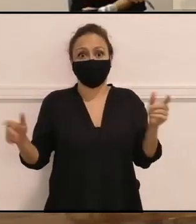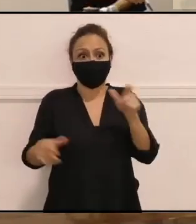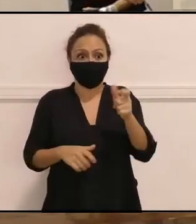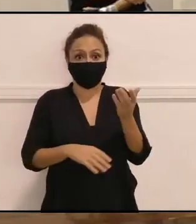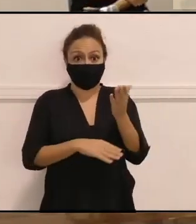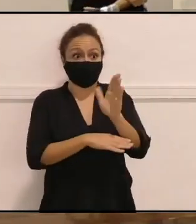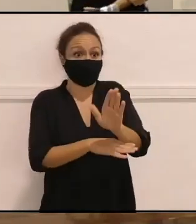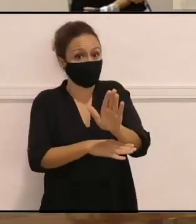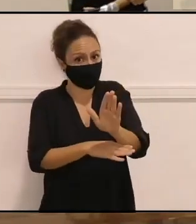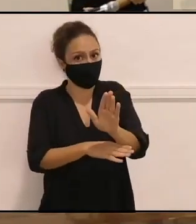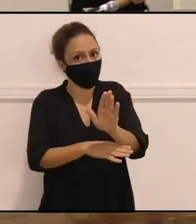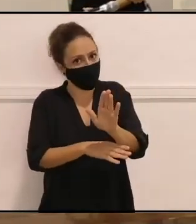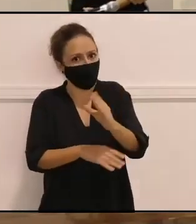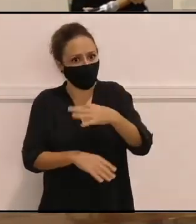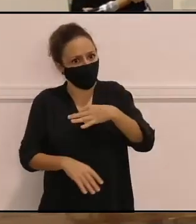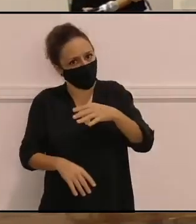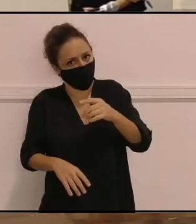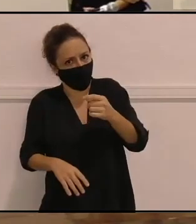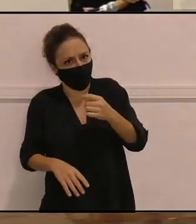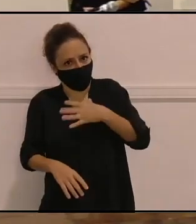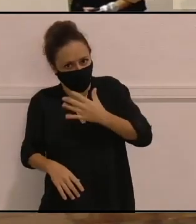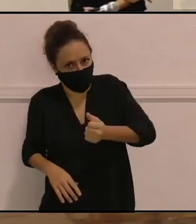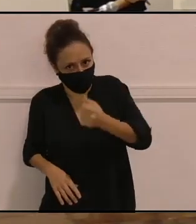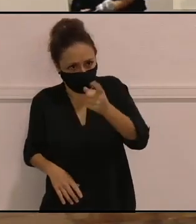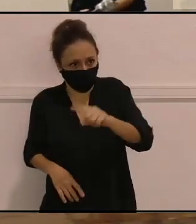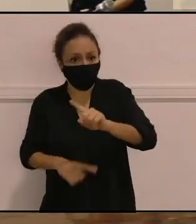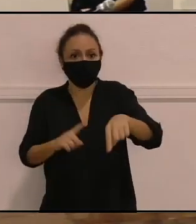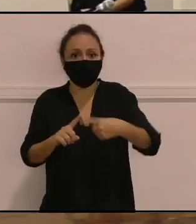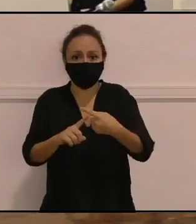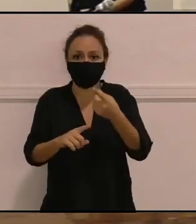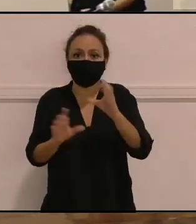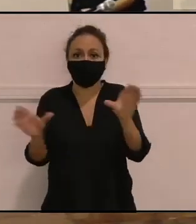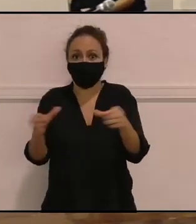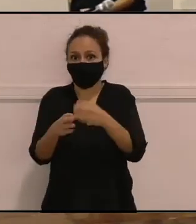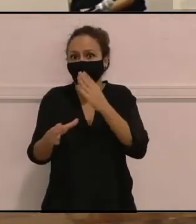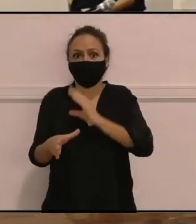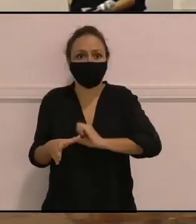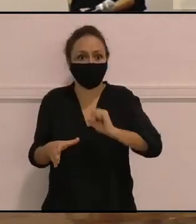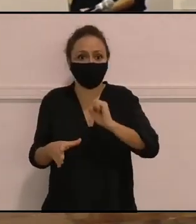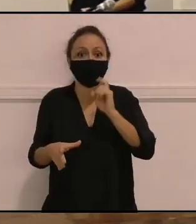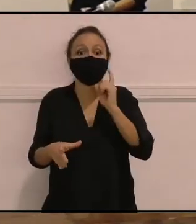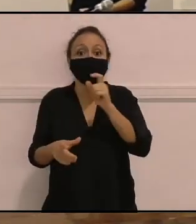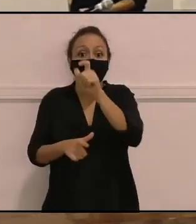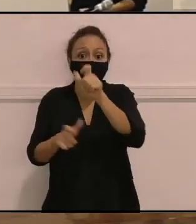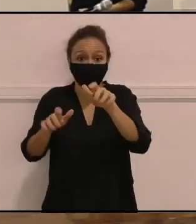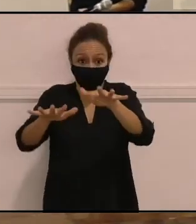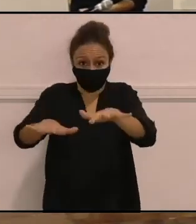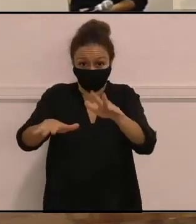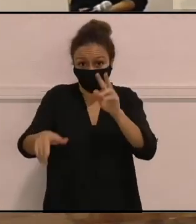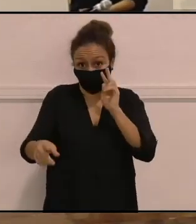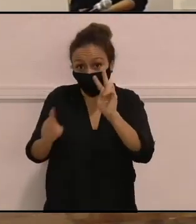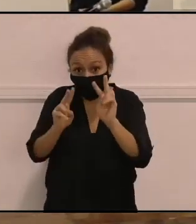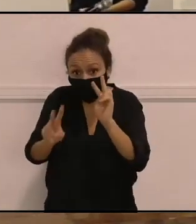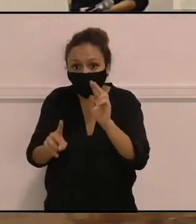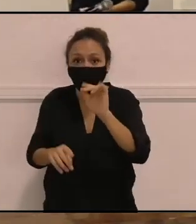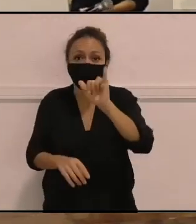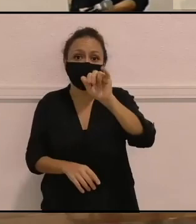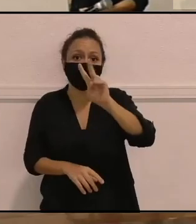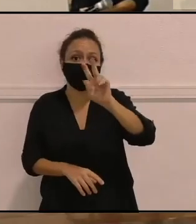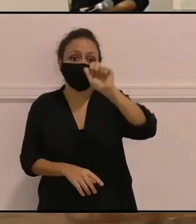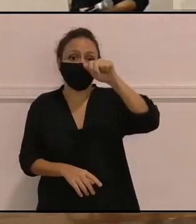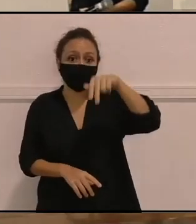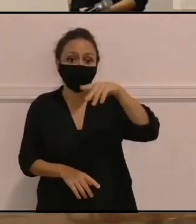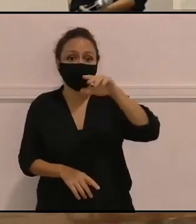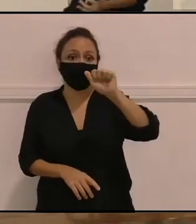valiente y es de agradecer. Y después el equipo maravilloso, que solo a las que tengo delante los puedo nombrar ahora, a Iván, a Ariadna,